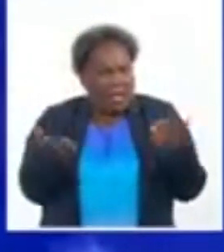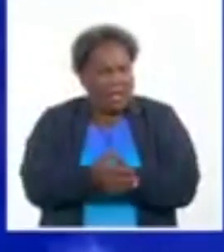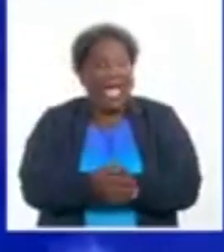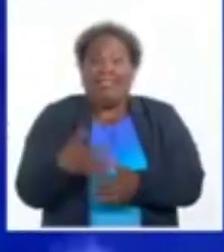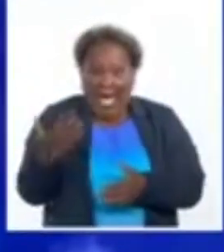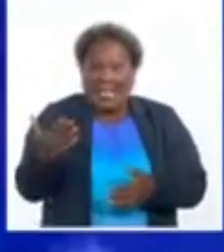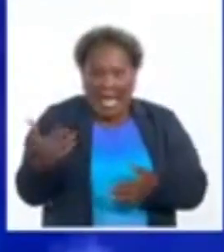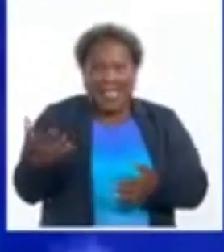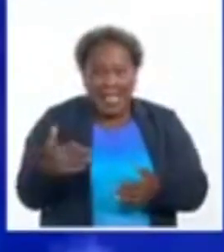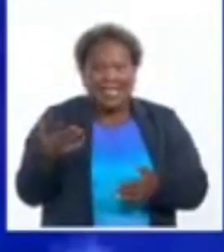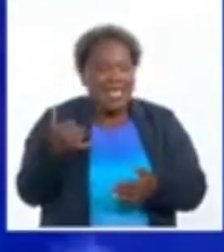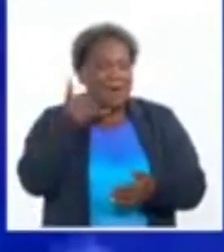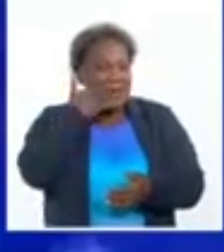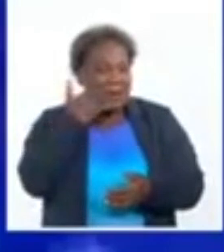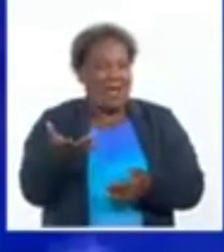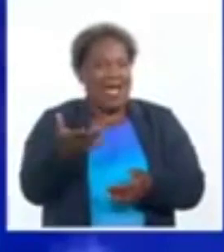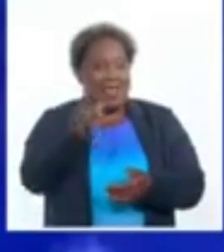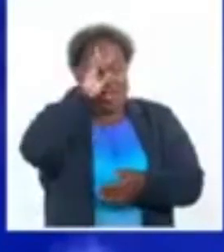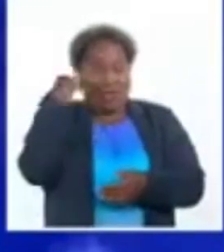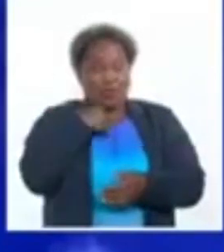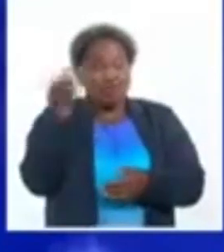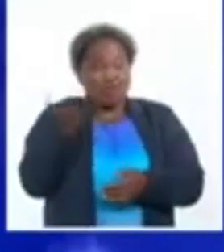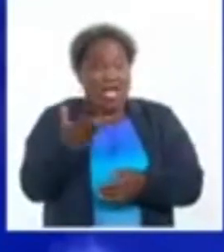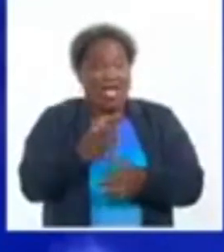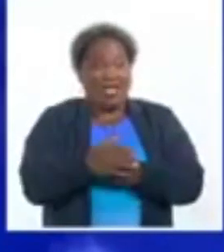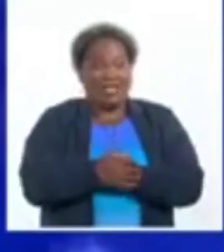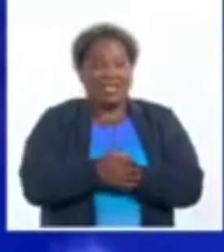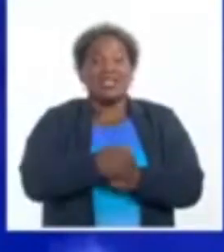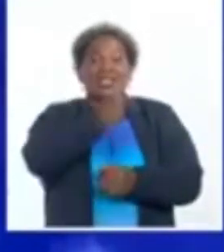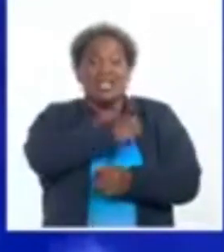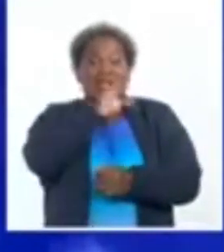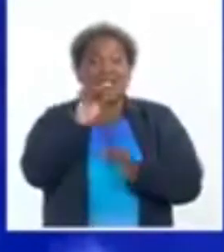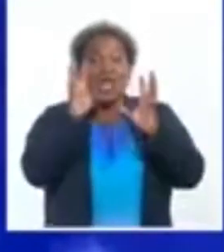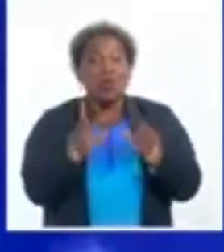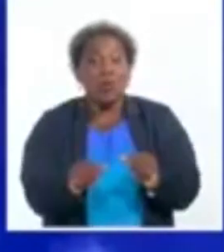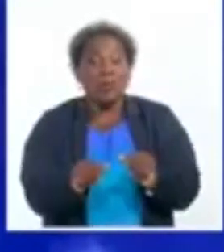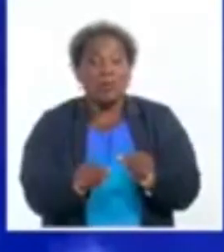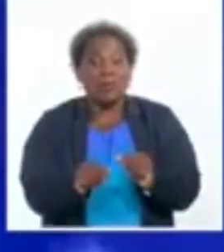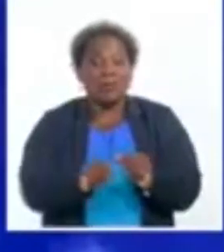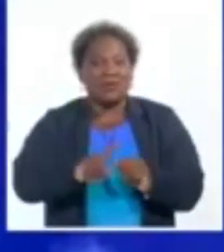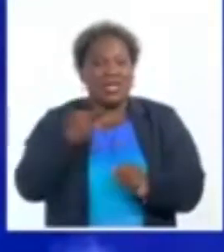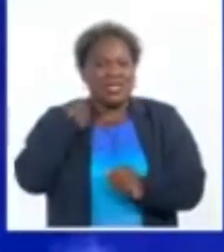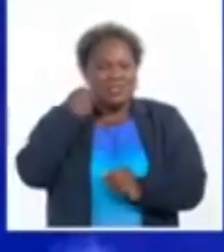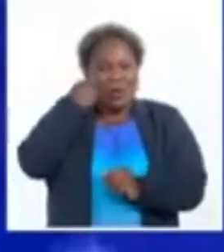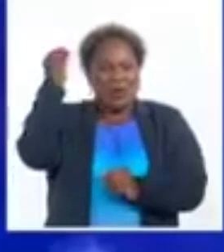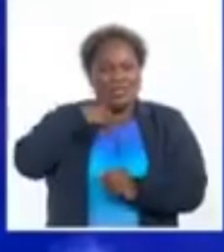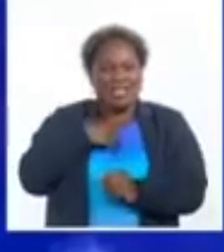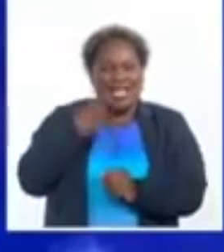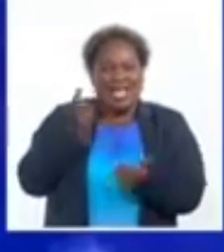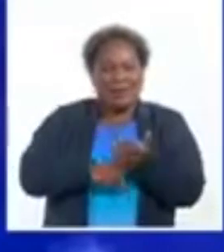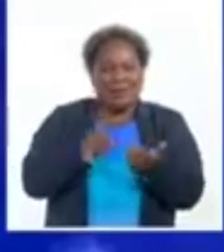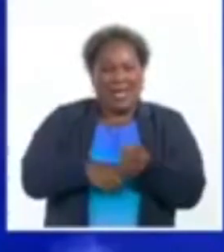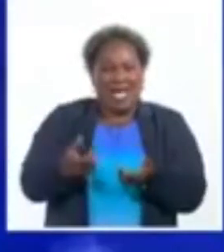dale Chamaquil, llamemos a Durán ya. ¿Quieres que te diga el número? Ya, ya me lo sé, papá. ¿Y qué